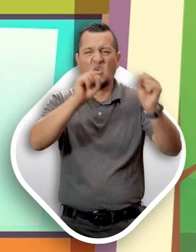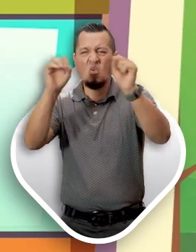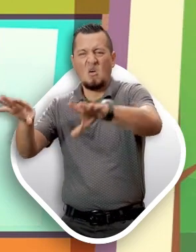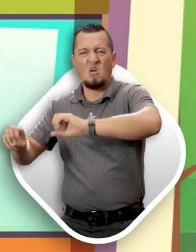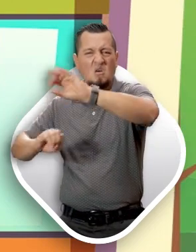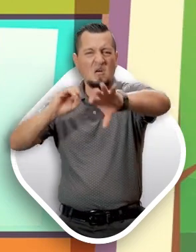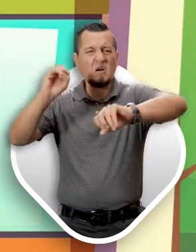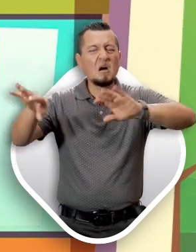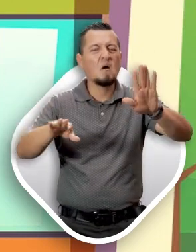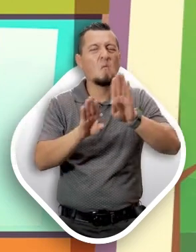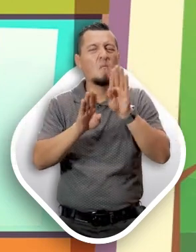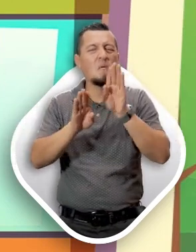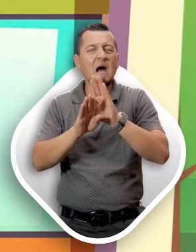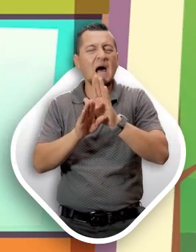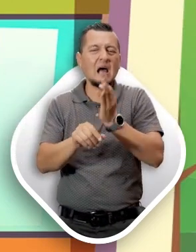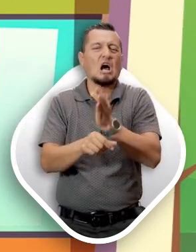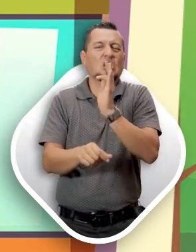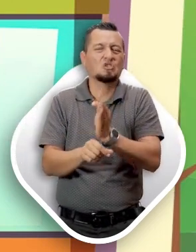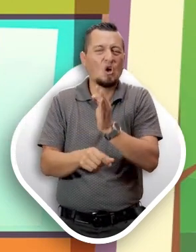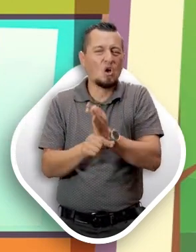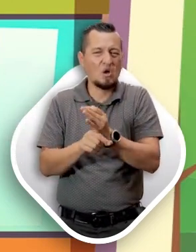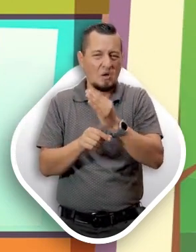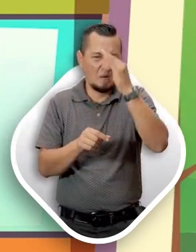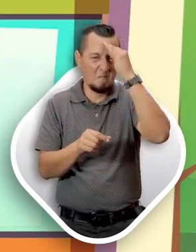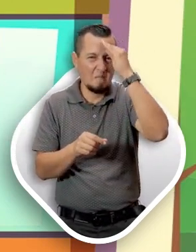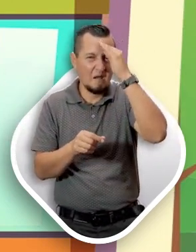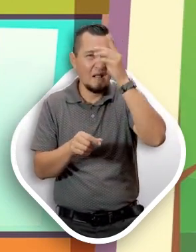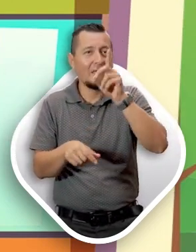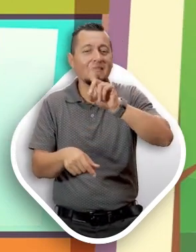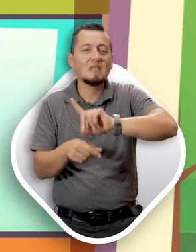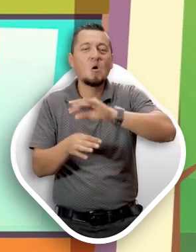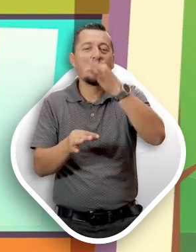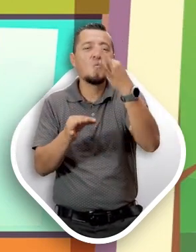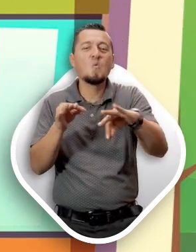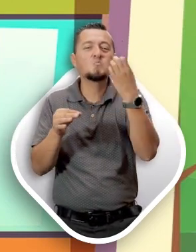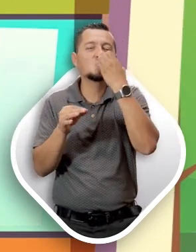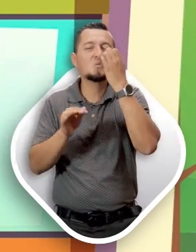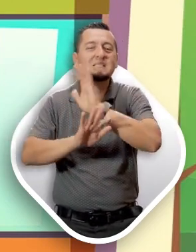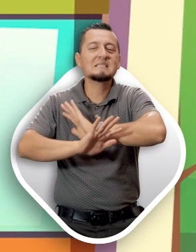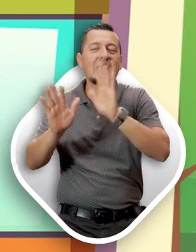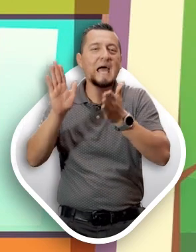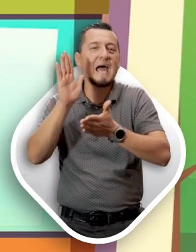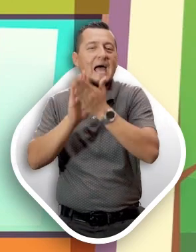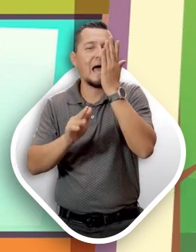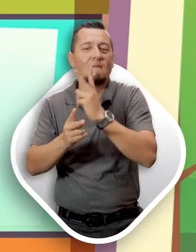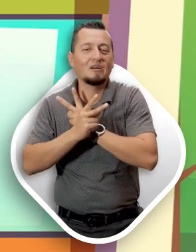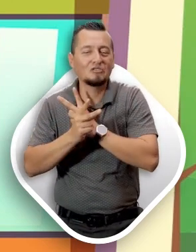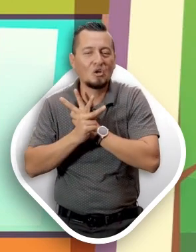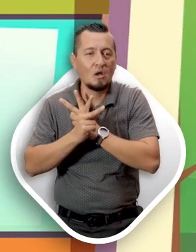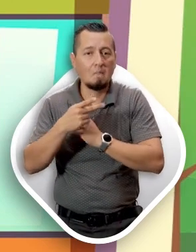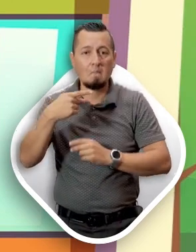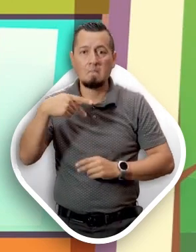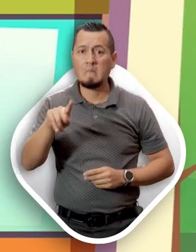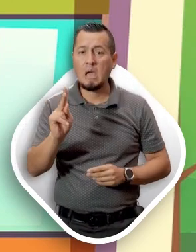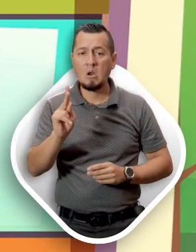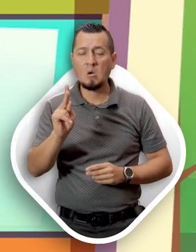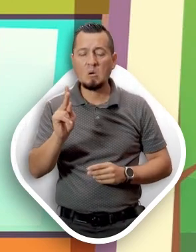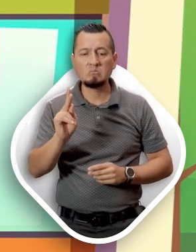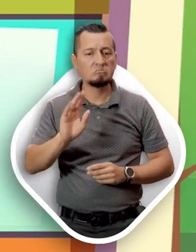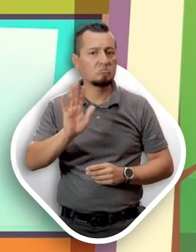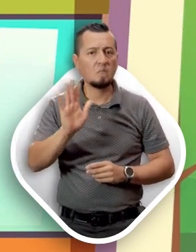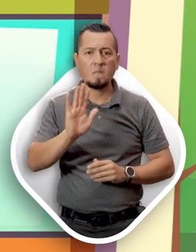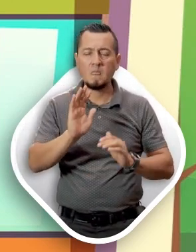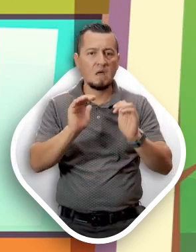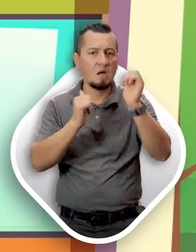Pensamos que sería divertido por ser último día de clases. Pero nos dimos cuenta que